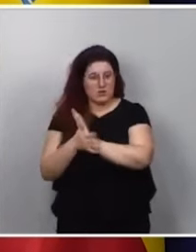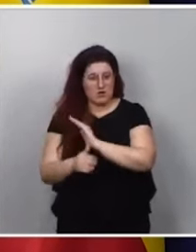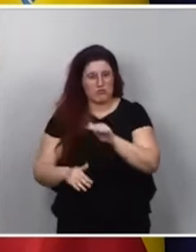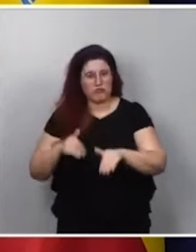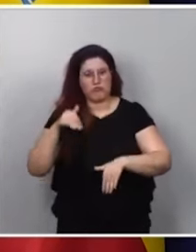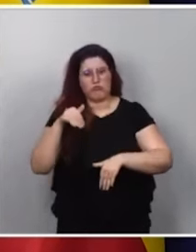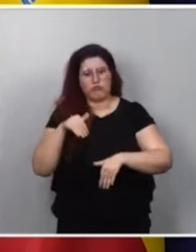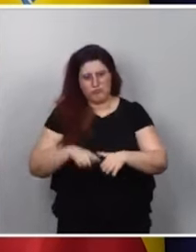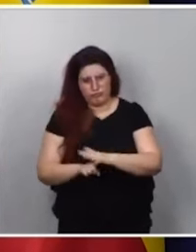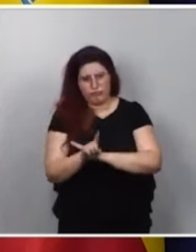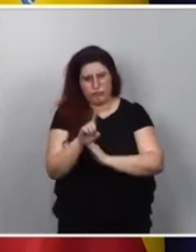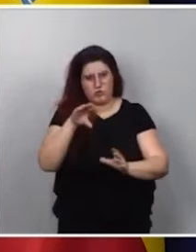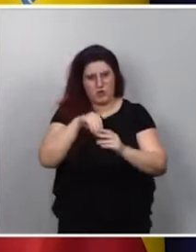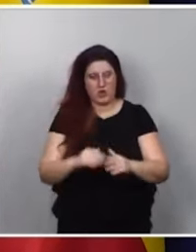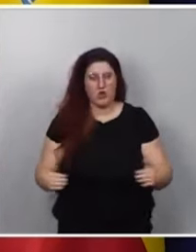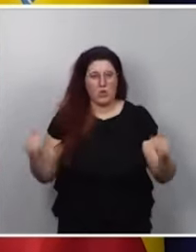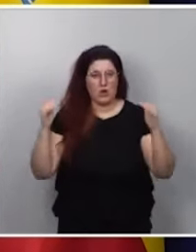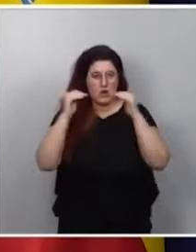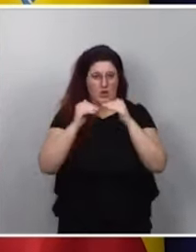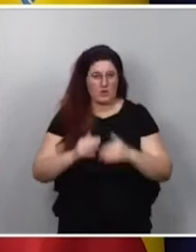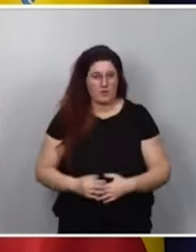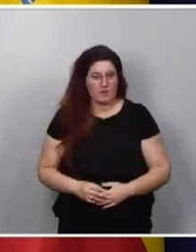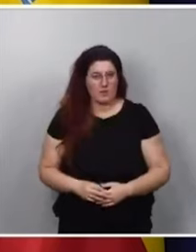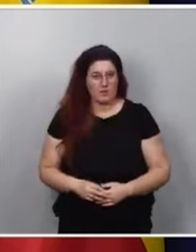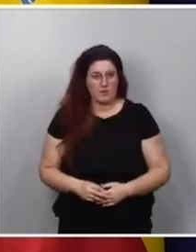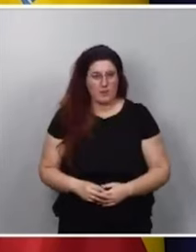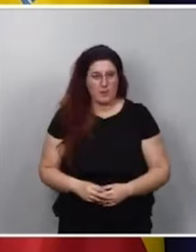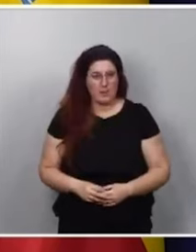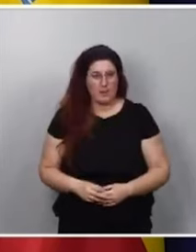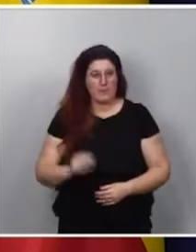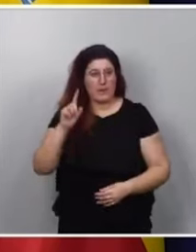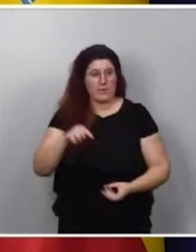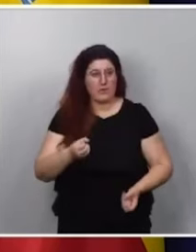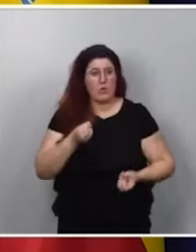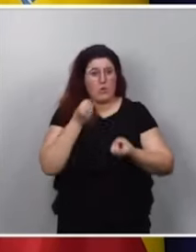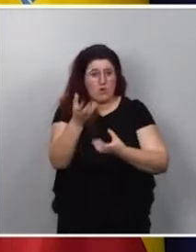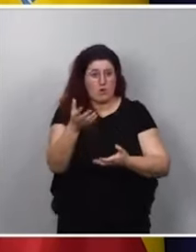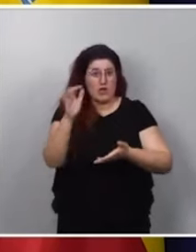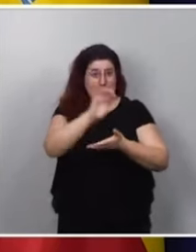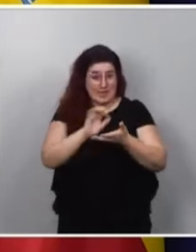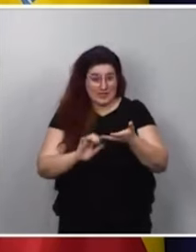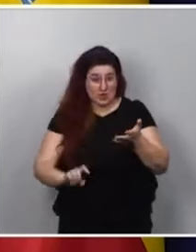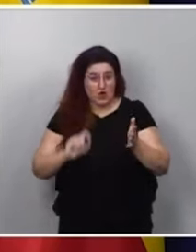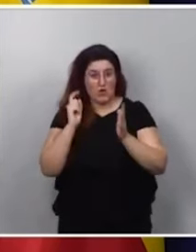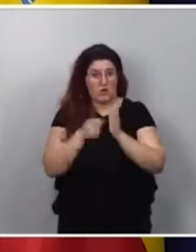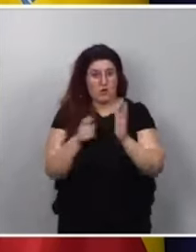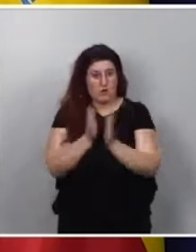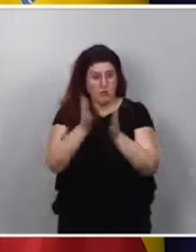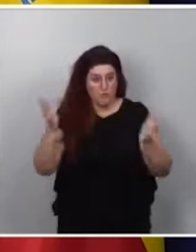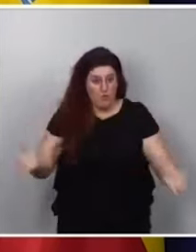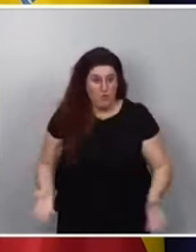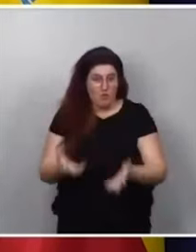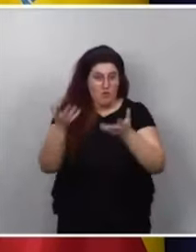importante en materia de igualdad. Y también permítanme que les diga que el texto legislativo, como no puede ser de otra manera, promueve y defiende